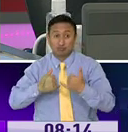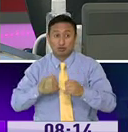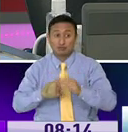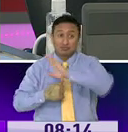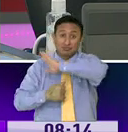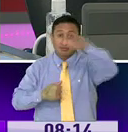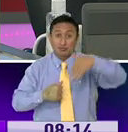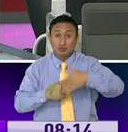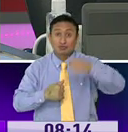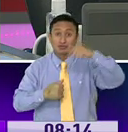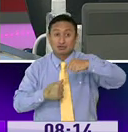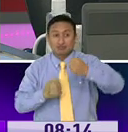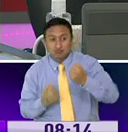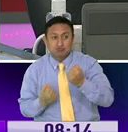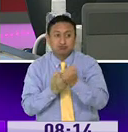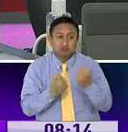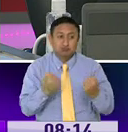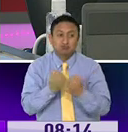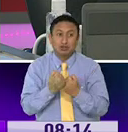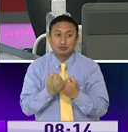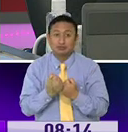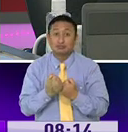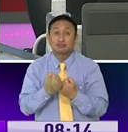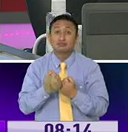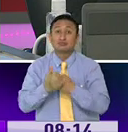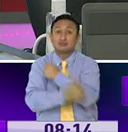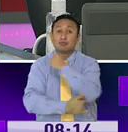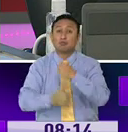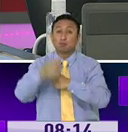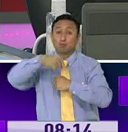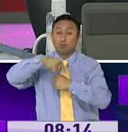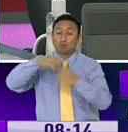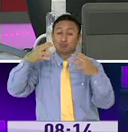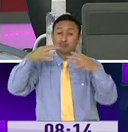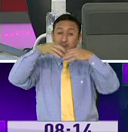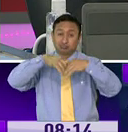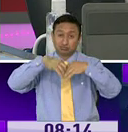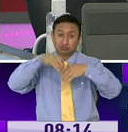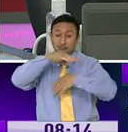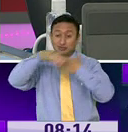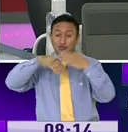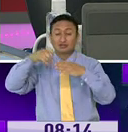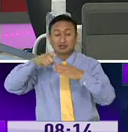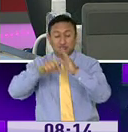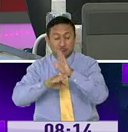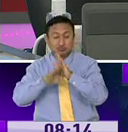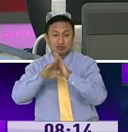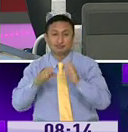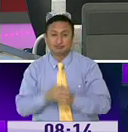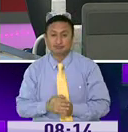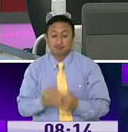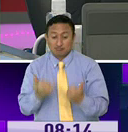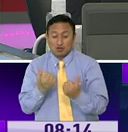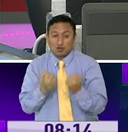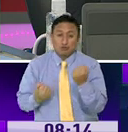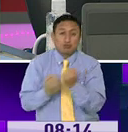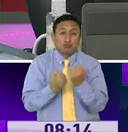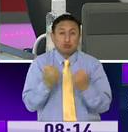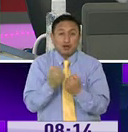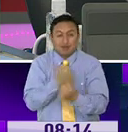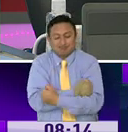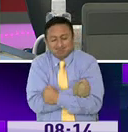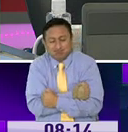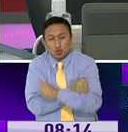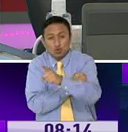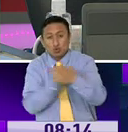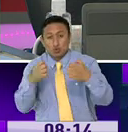todos tenemos que arrimar el hombro, el país está en crisis y necesitamos todos salir adelante. Es momento también de darle un abrazo a todo